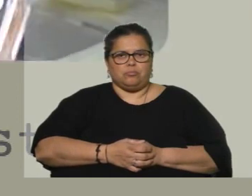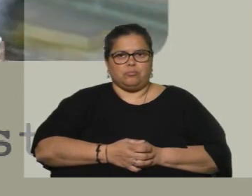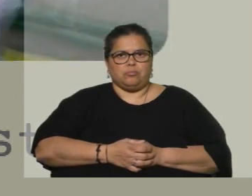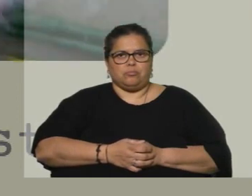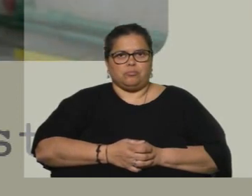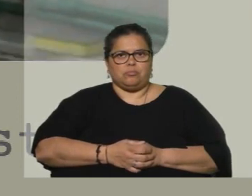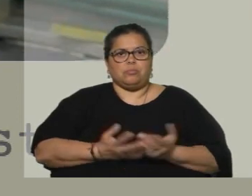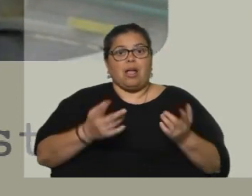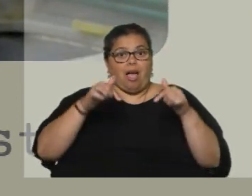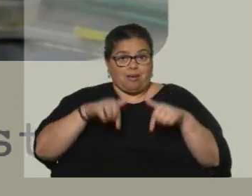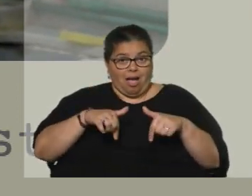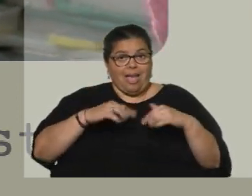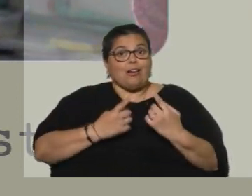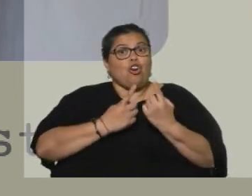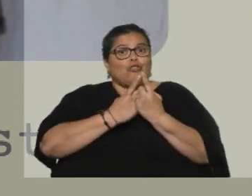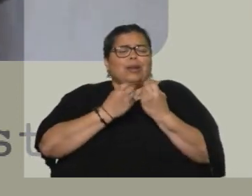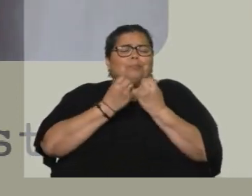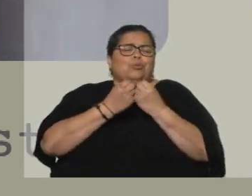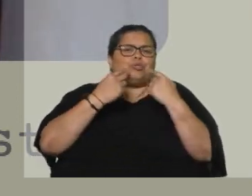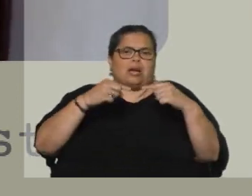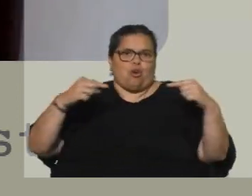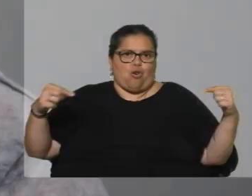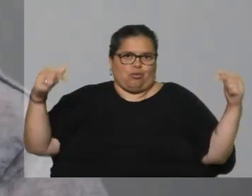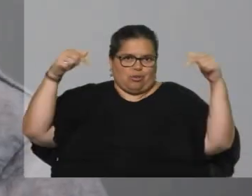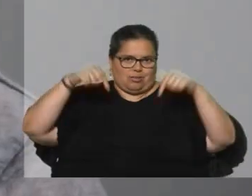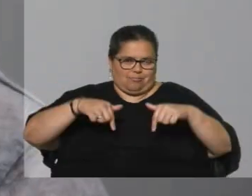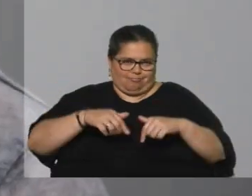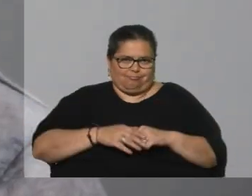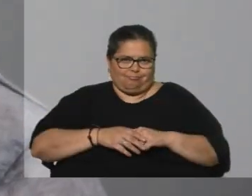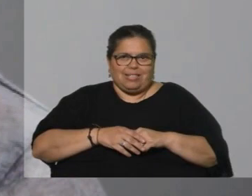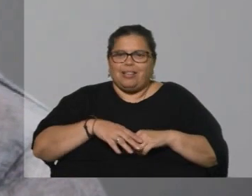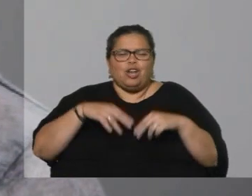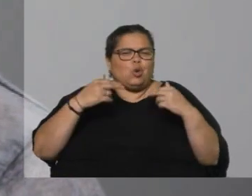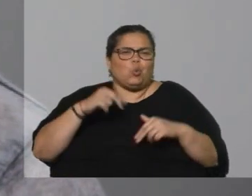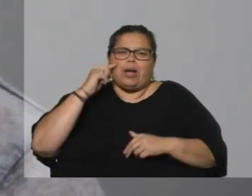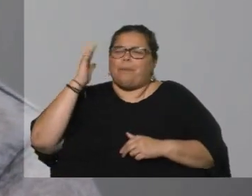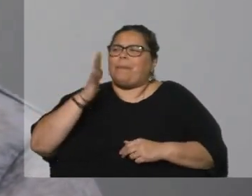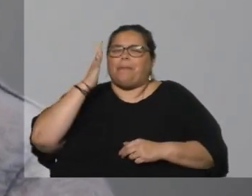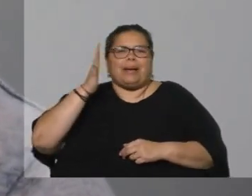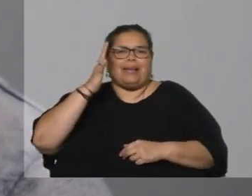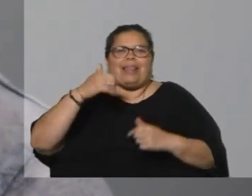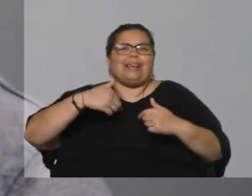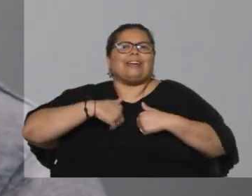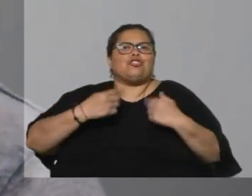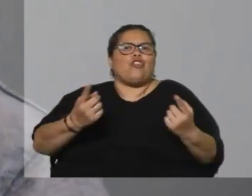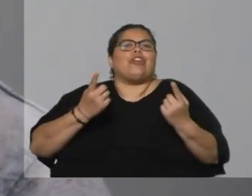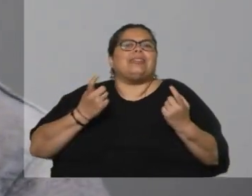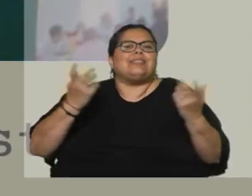Acá encontré tantas cosas que nunca pensé que yo las necesitaba.